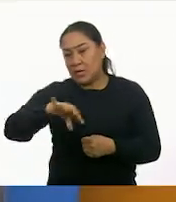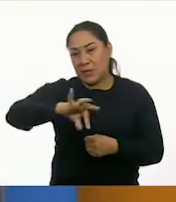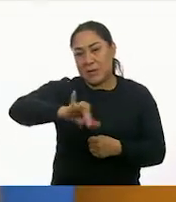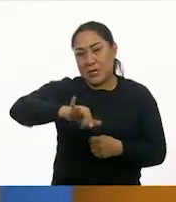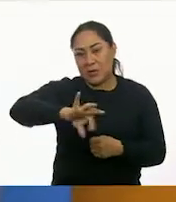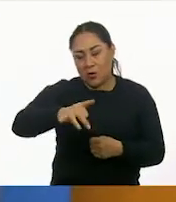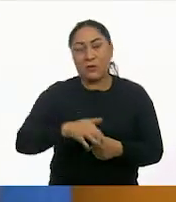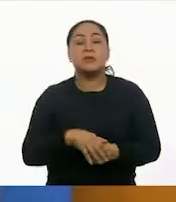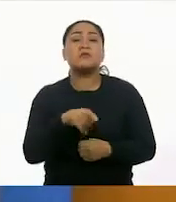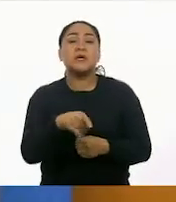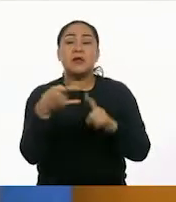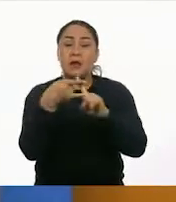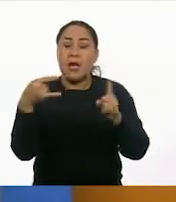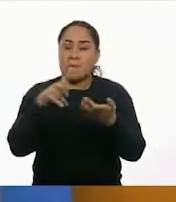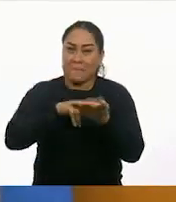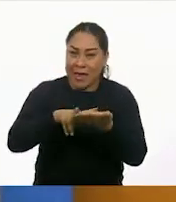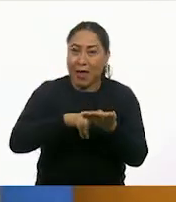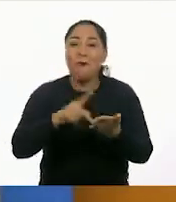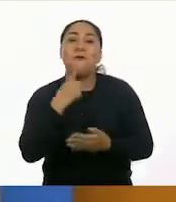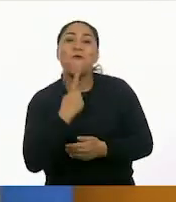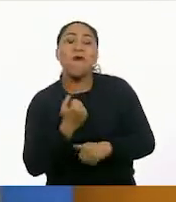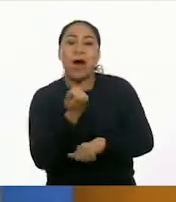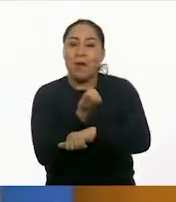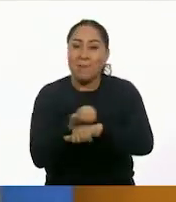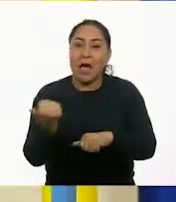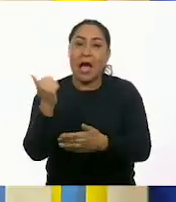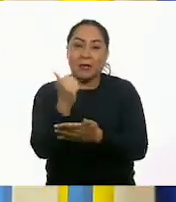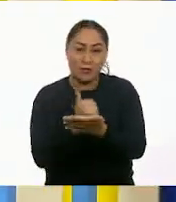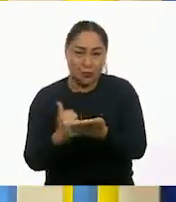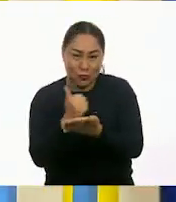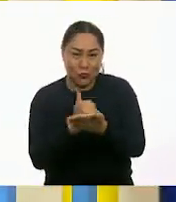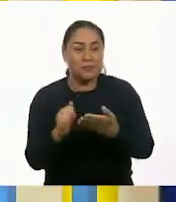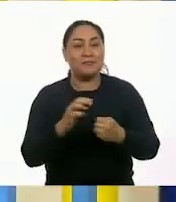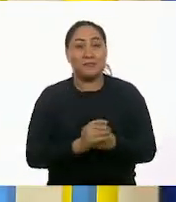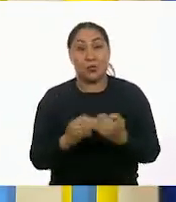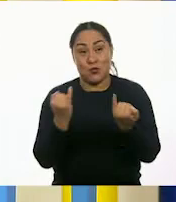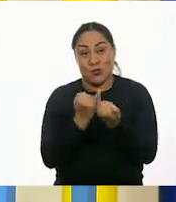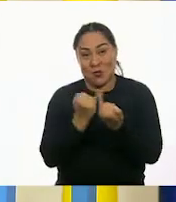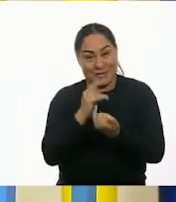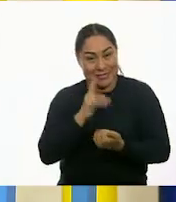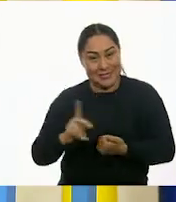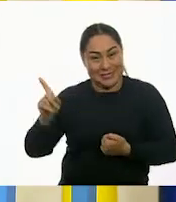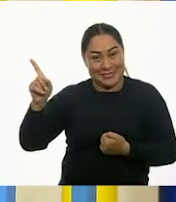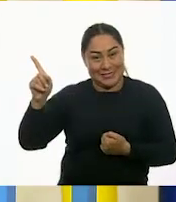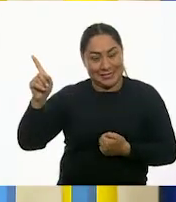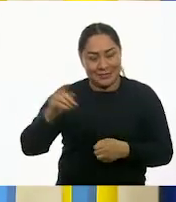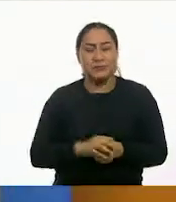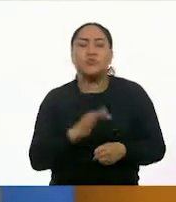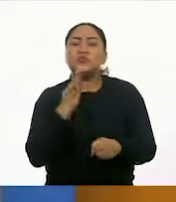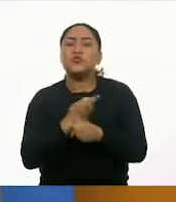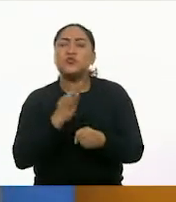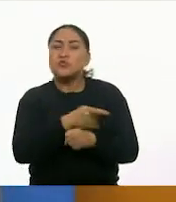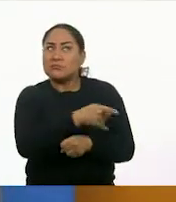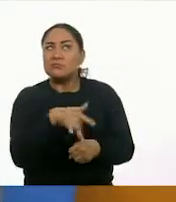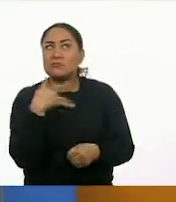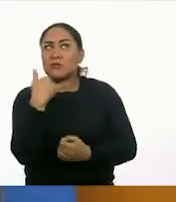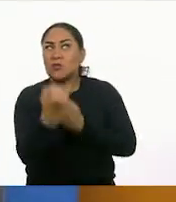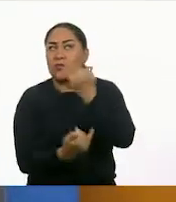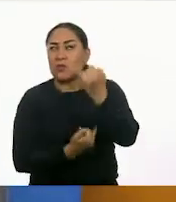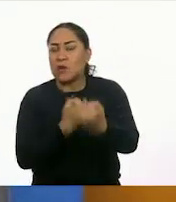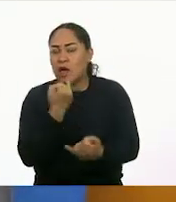tarjetas verdes, rojas, amarillas y azules. Igual que nuestra pirinola, ¿no? Vamos a jugar a adivina y dibuja.